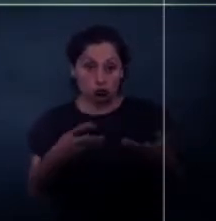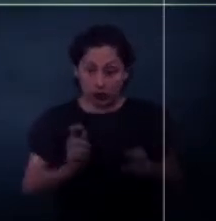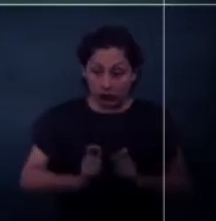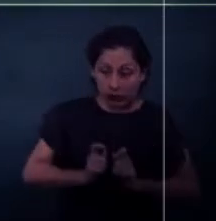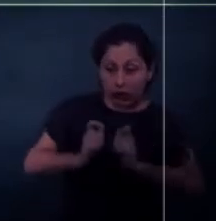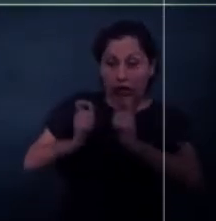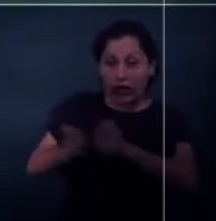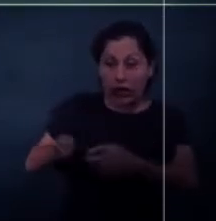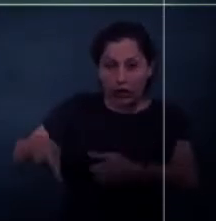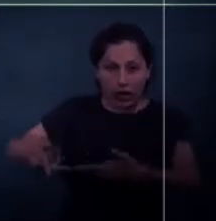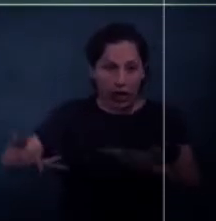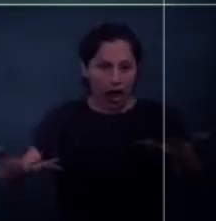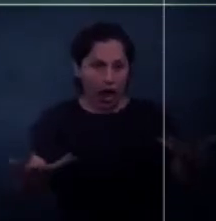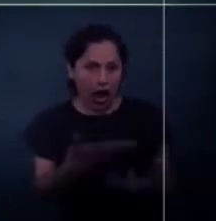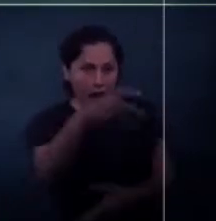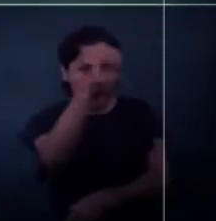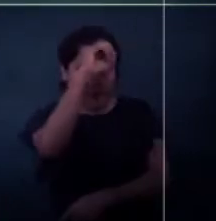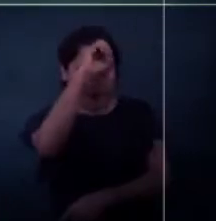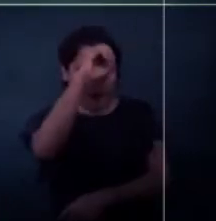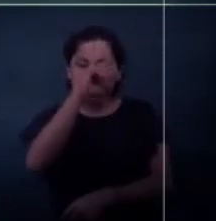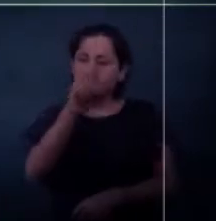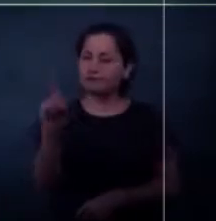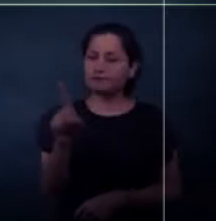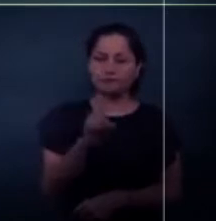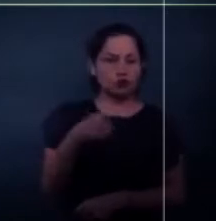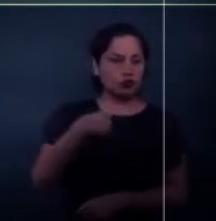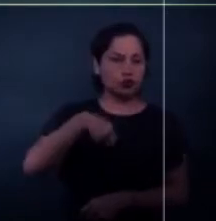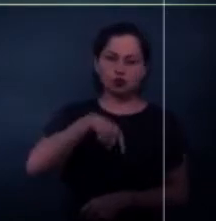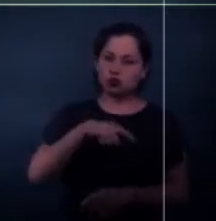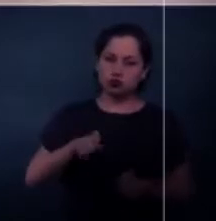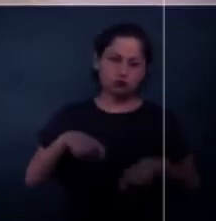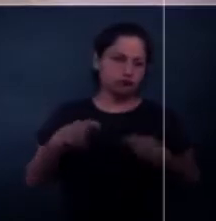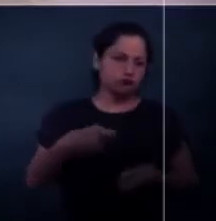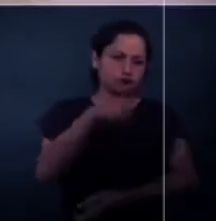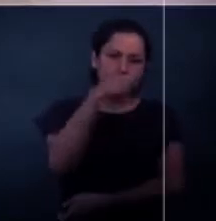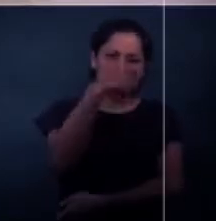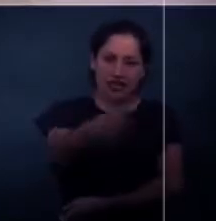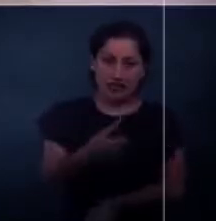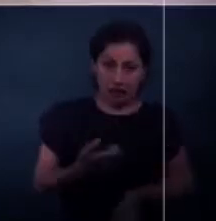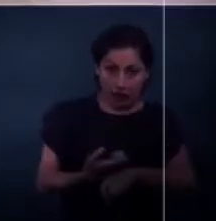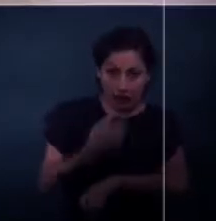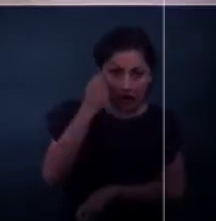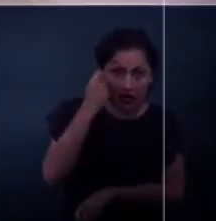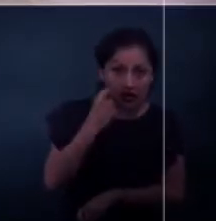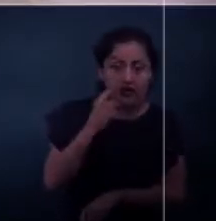la explotación minera, ni en Guerrero ni en el país.